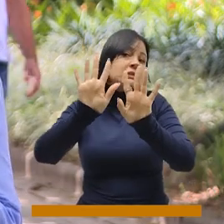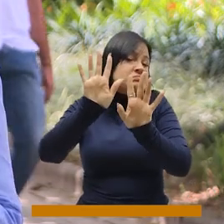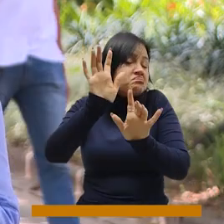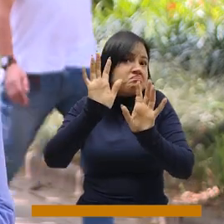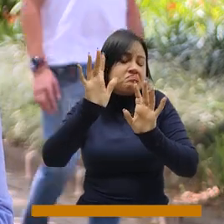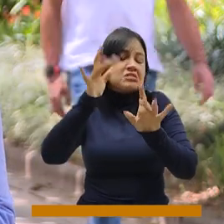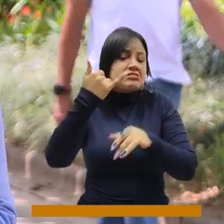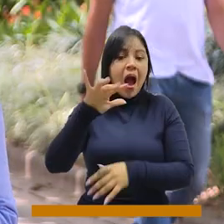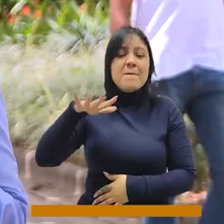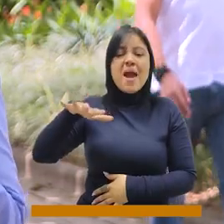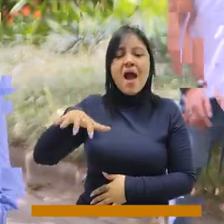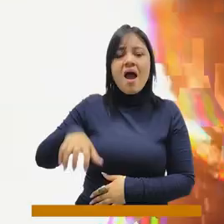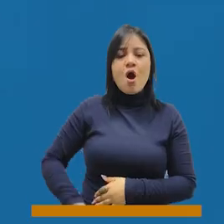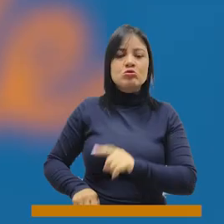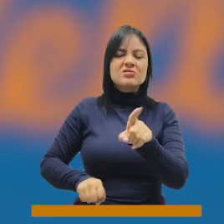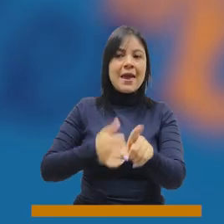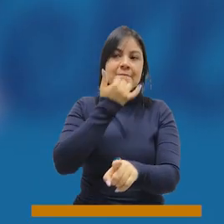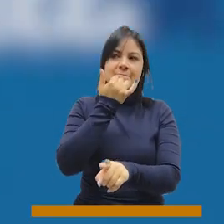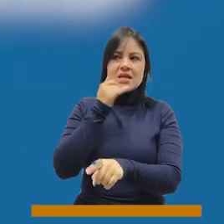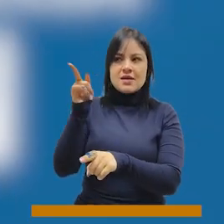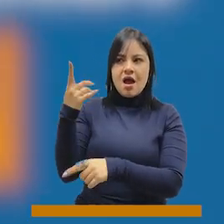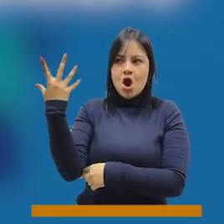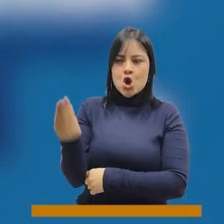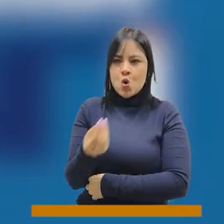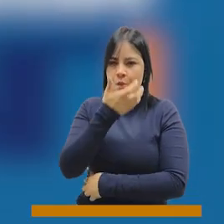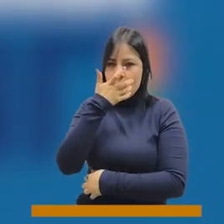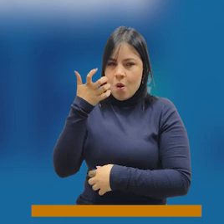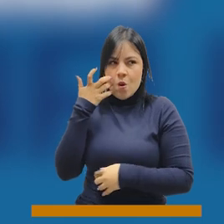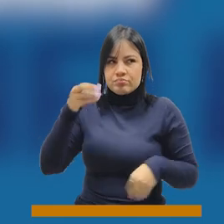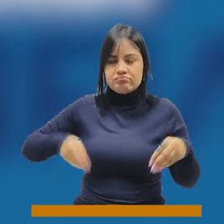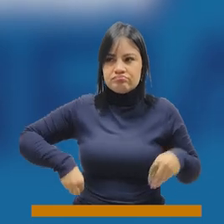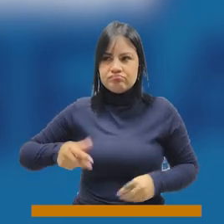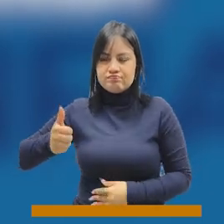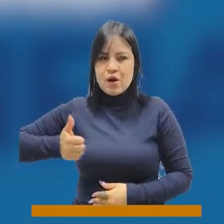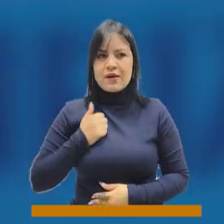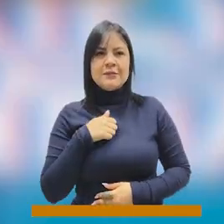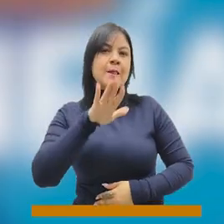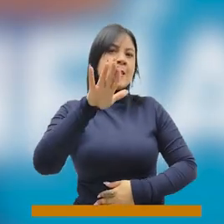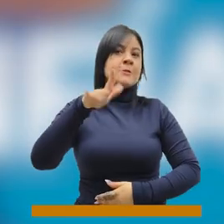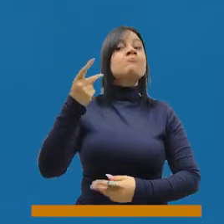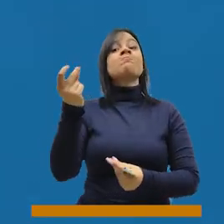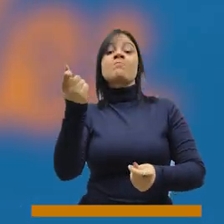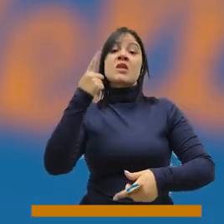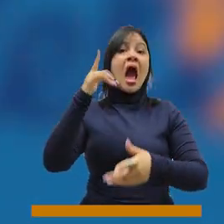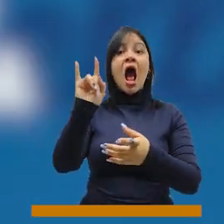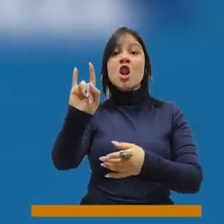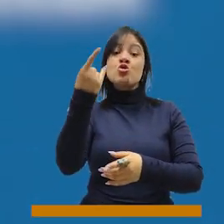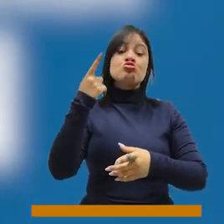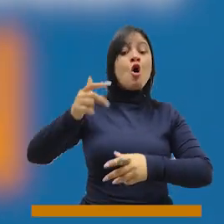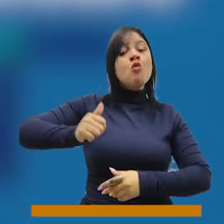supremamente viejos. Entonces, las estructuras criminales han amenazado a los propietarios de esos